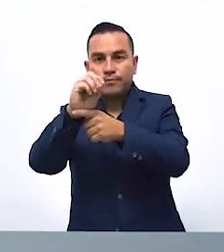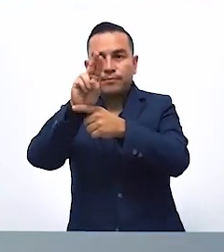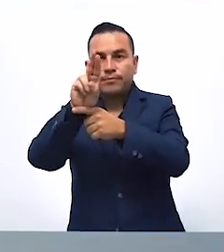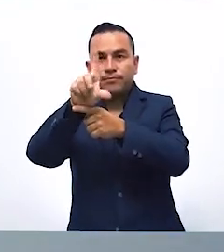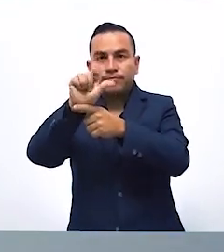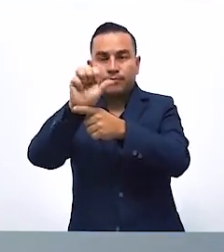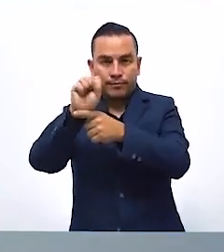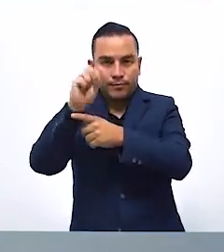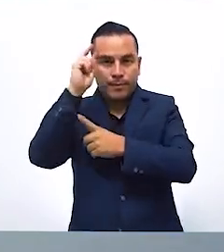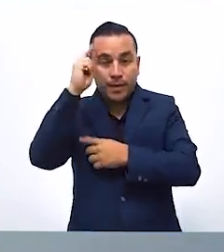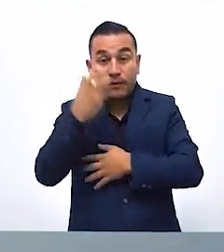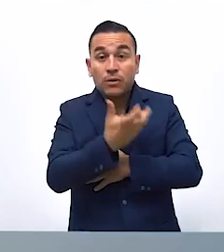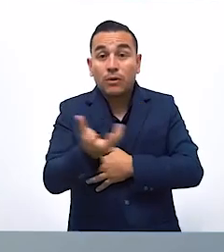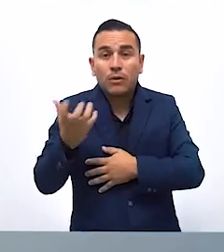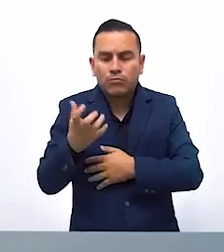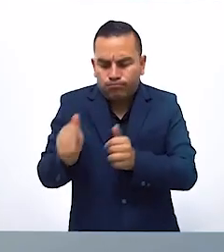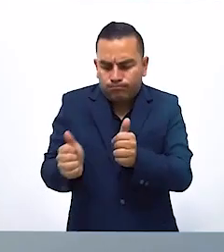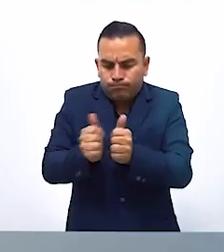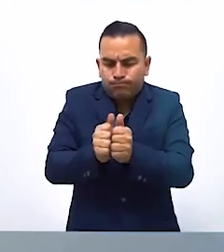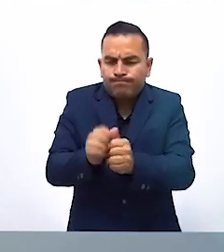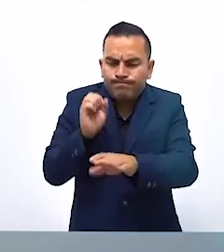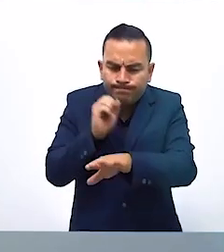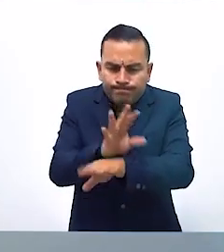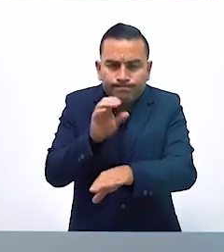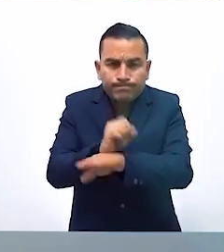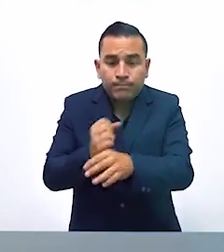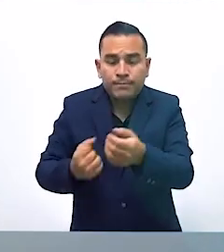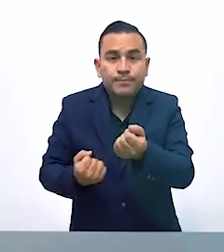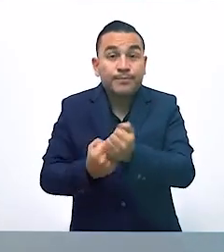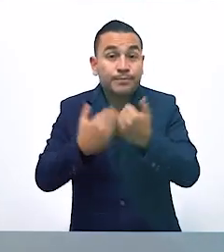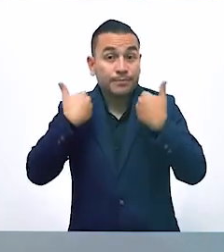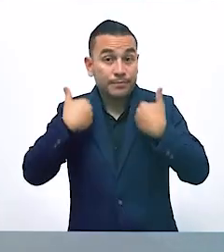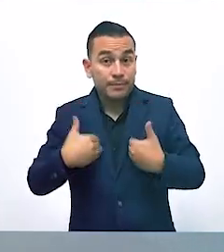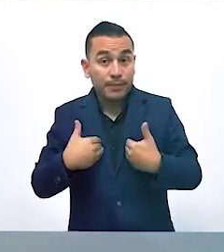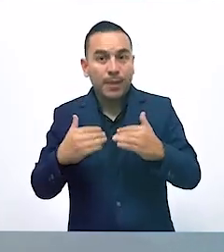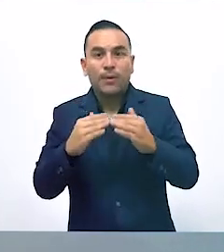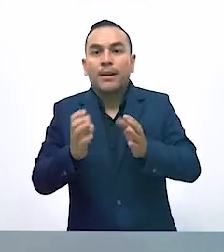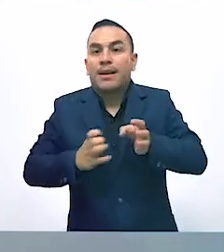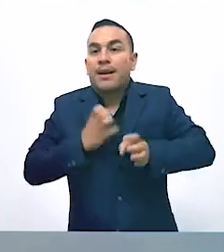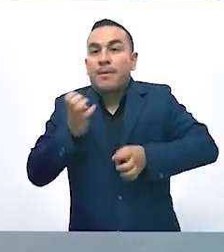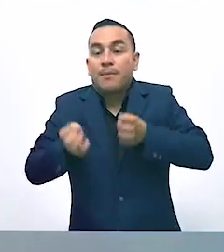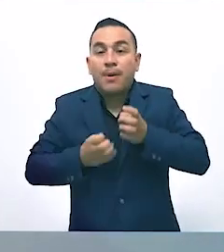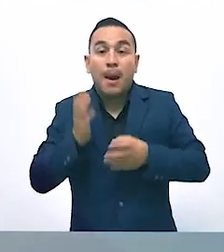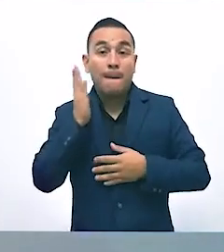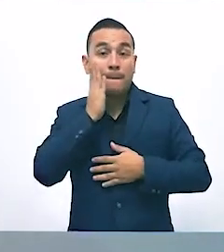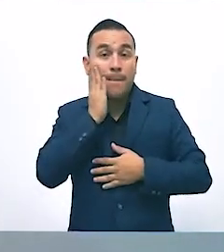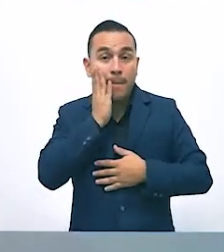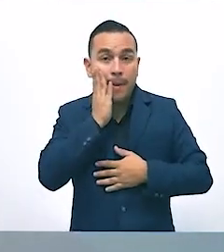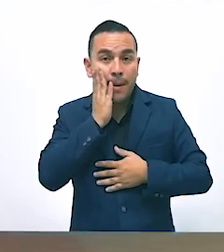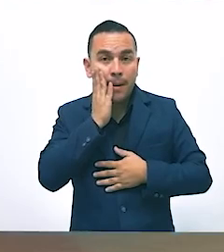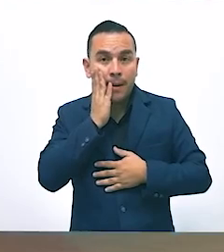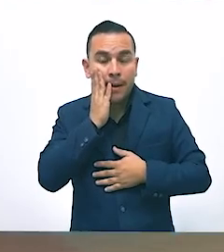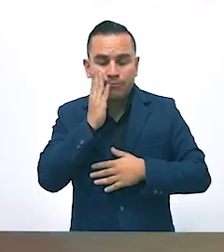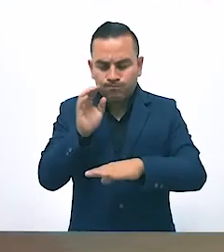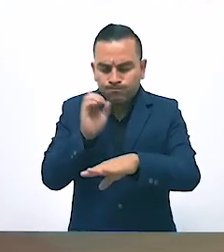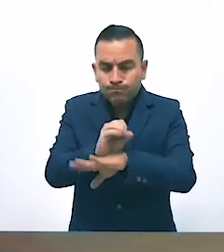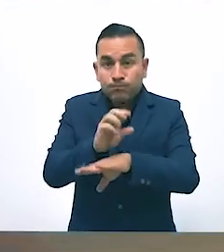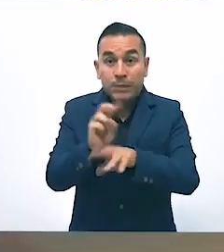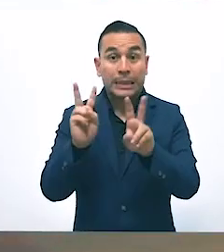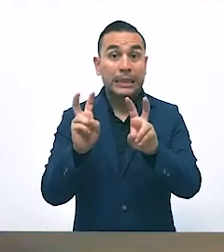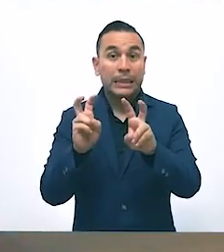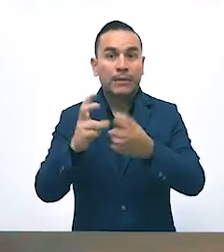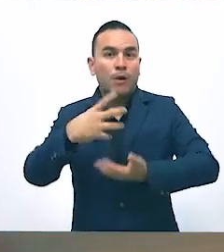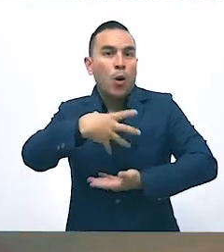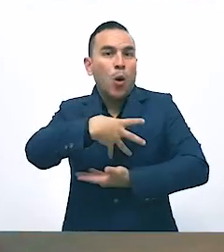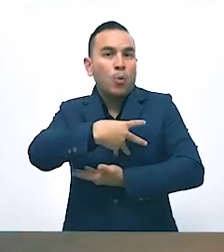las acompañan, escuchan, guían y brindan apoyo físico y emocional a la mamá. Los asesores de lactancia